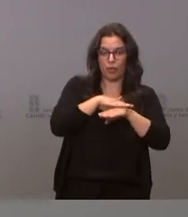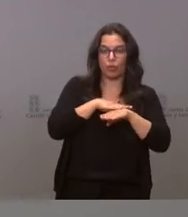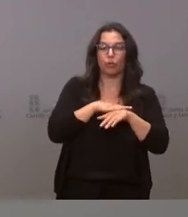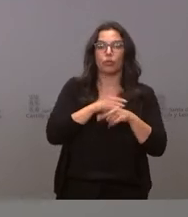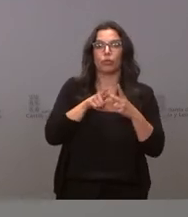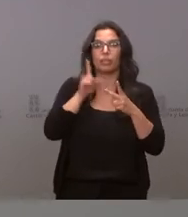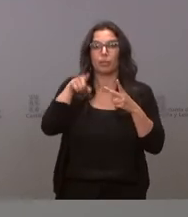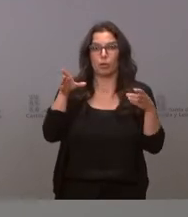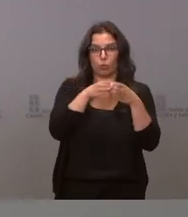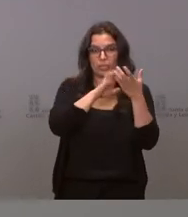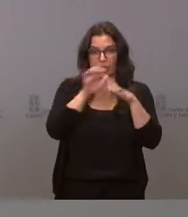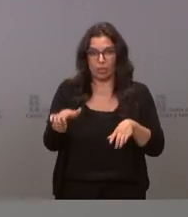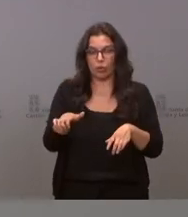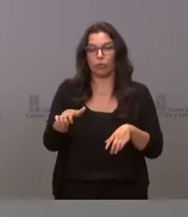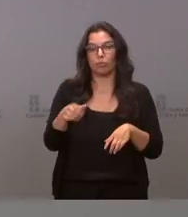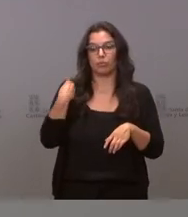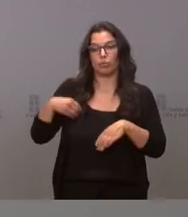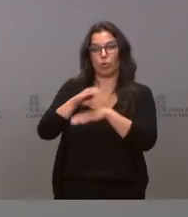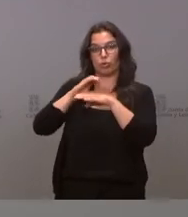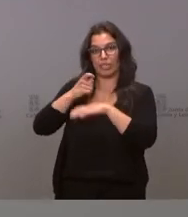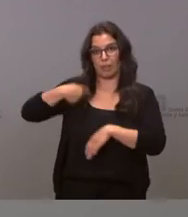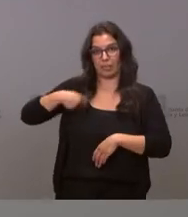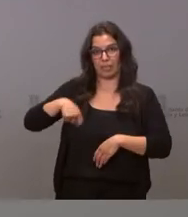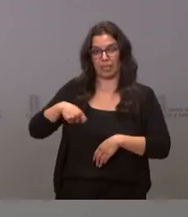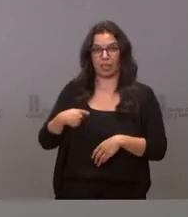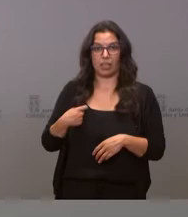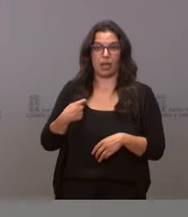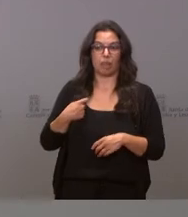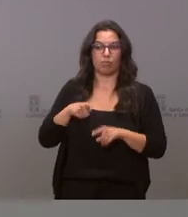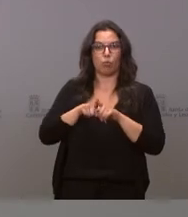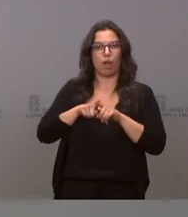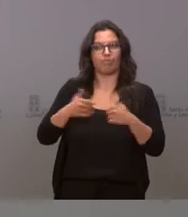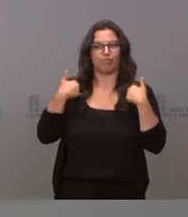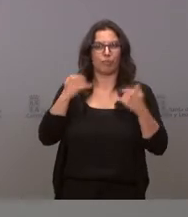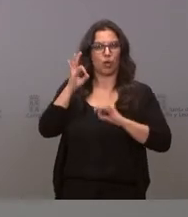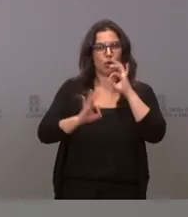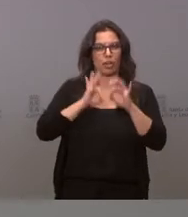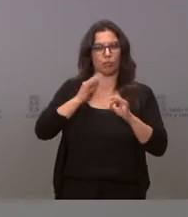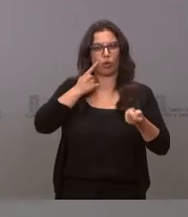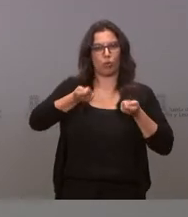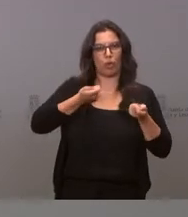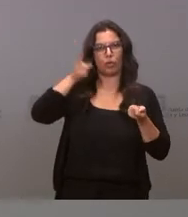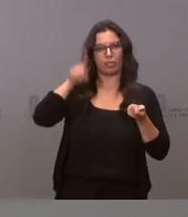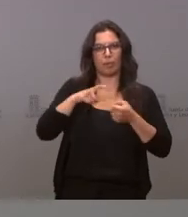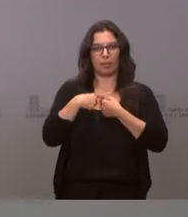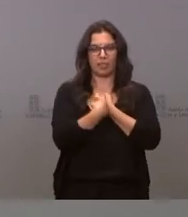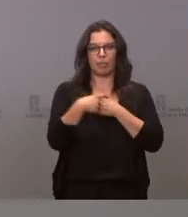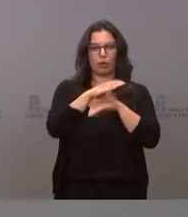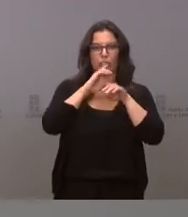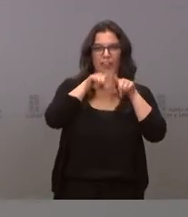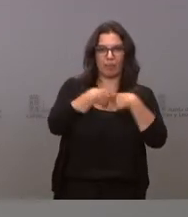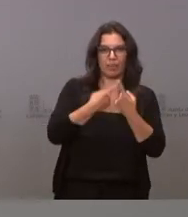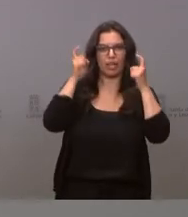también la Junta de Castilla y León, a través de la Consejería de la Presidencia como organismo regulador, pero también con la participación de las consejerías de Familia,